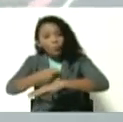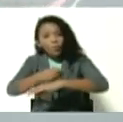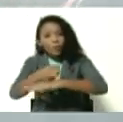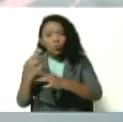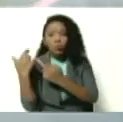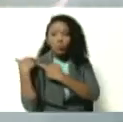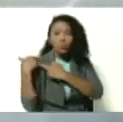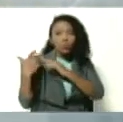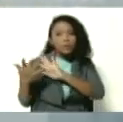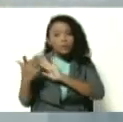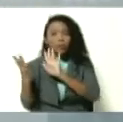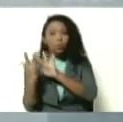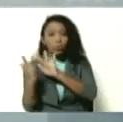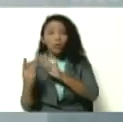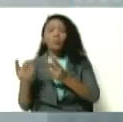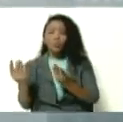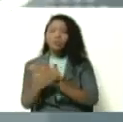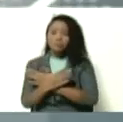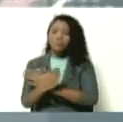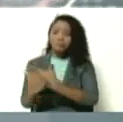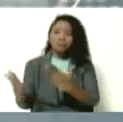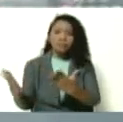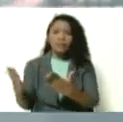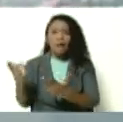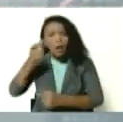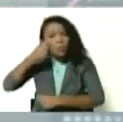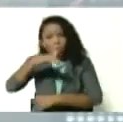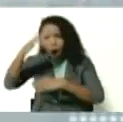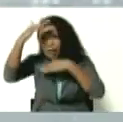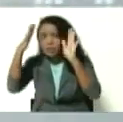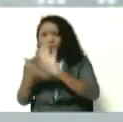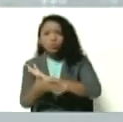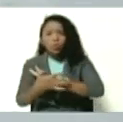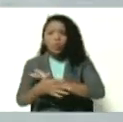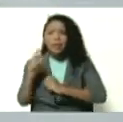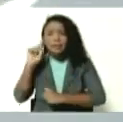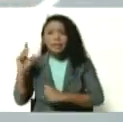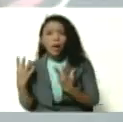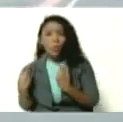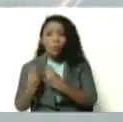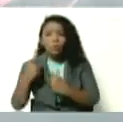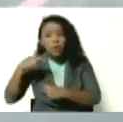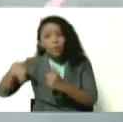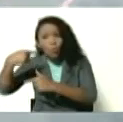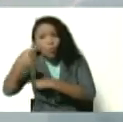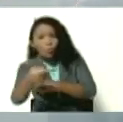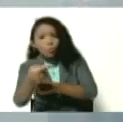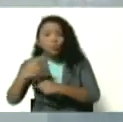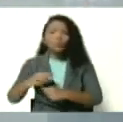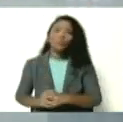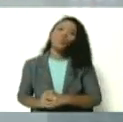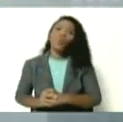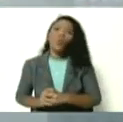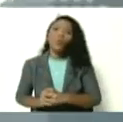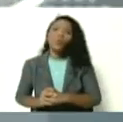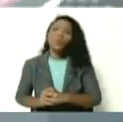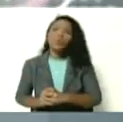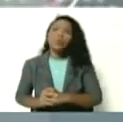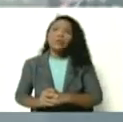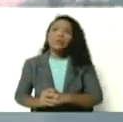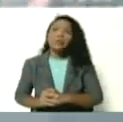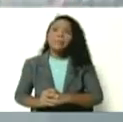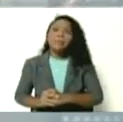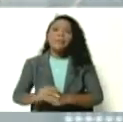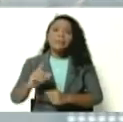gobierno, y es muy dado a la atención de su pueblo. Igualmente está el compañero Erick Gana, el cónsul de nuestra patria en